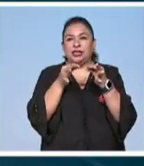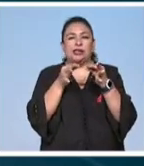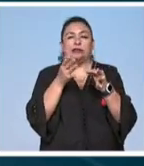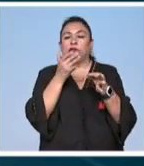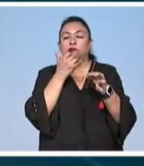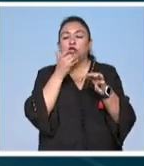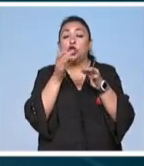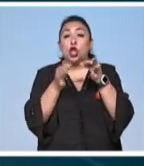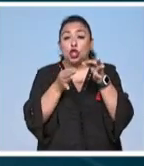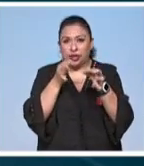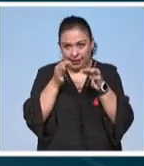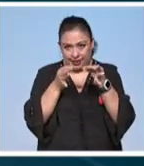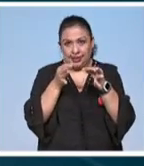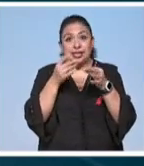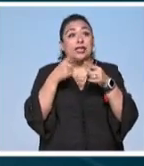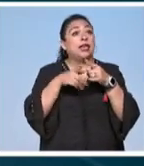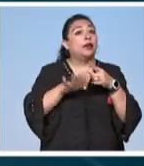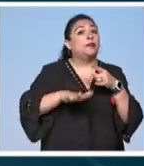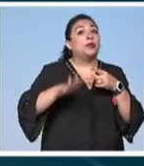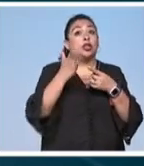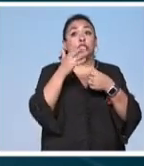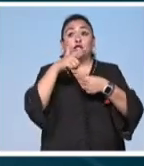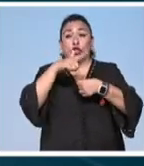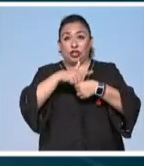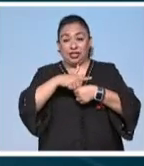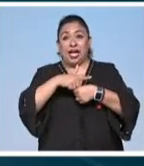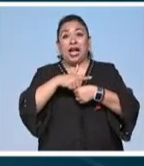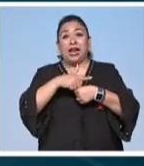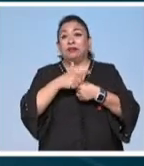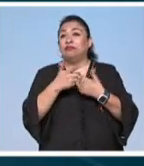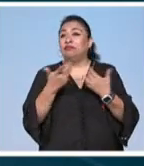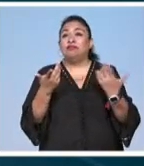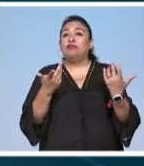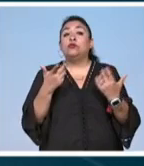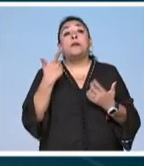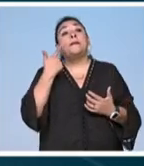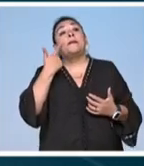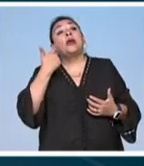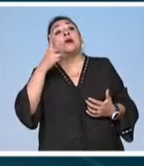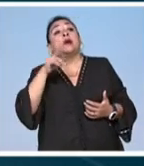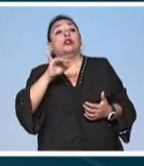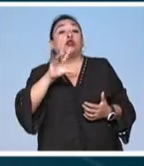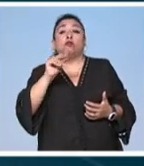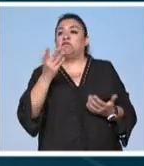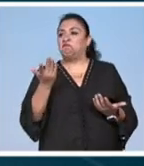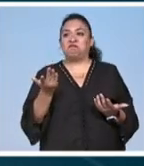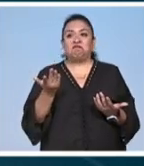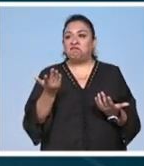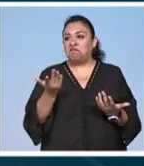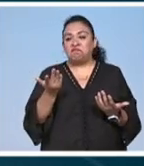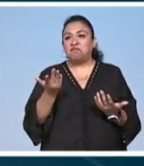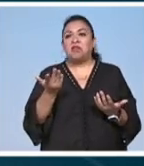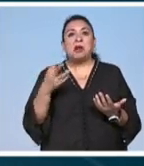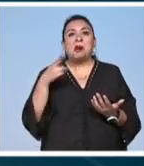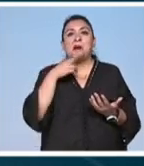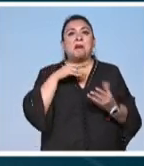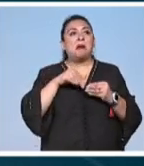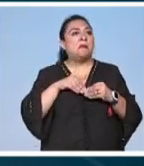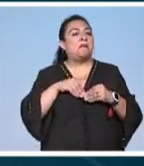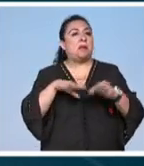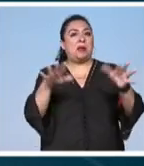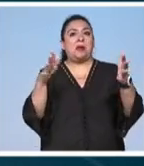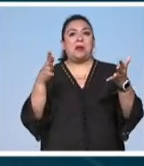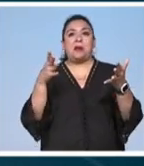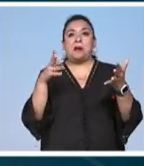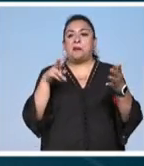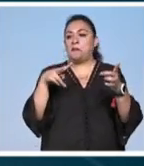de los medios sociales que no es verificable sale demasiado rápido no